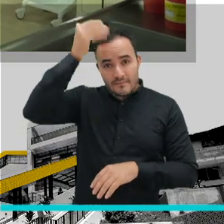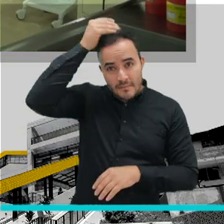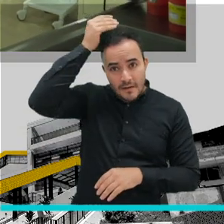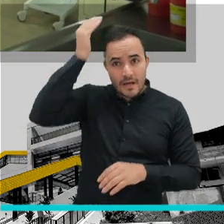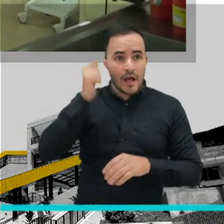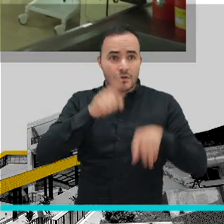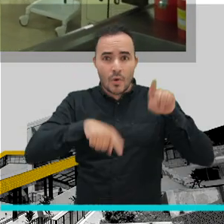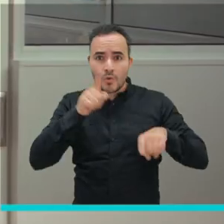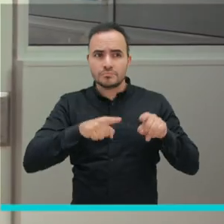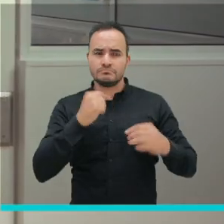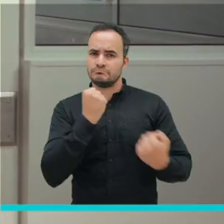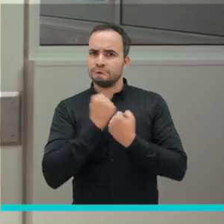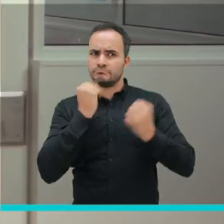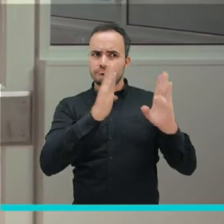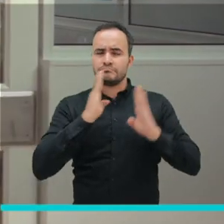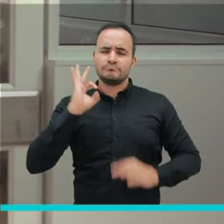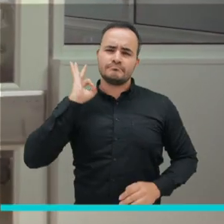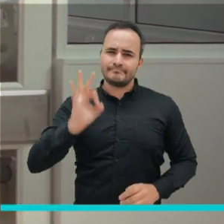enfermería.